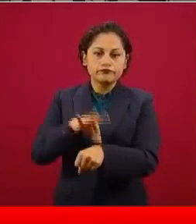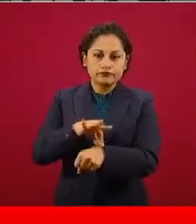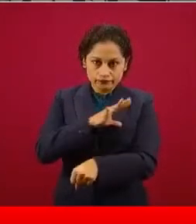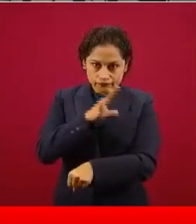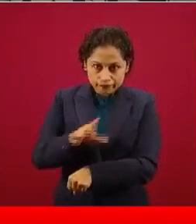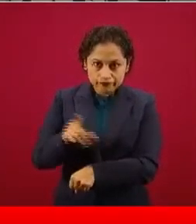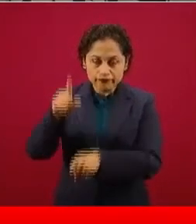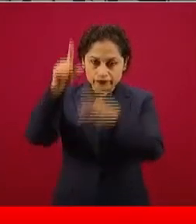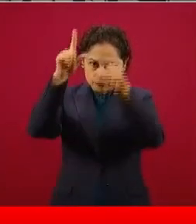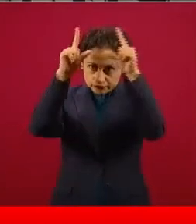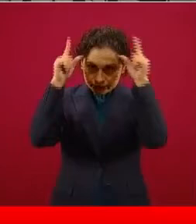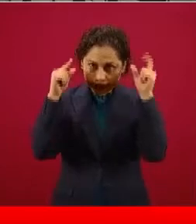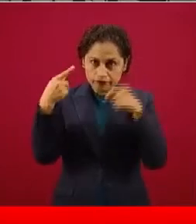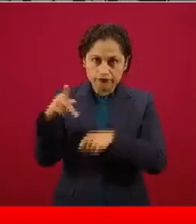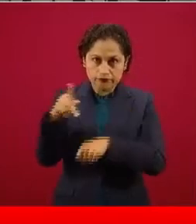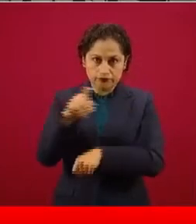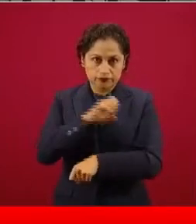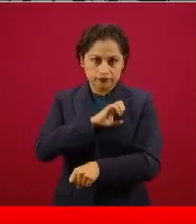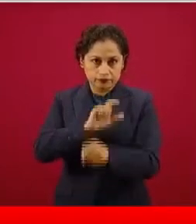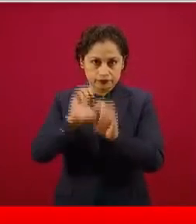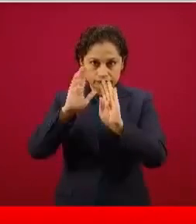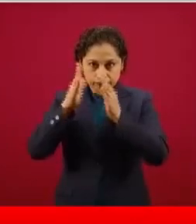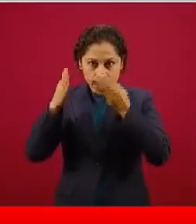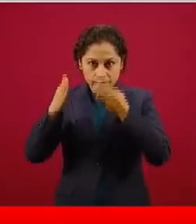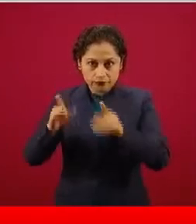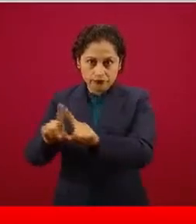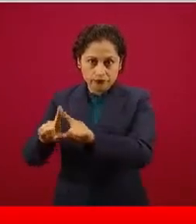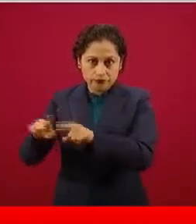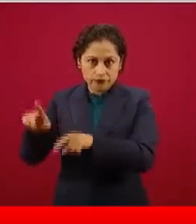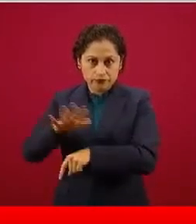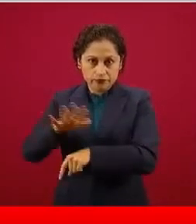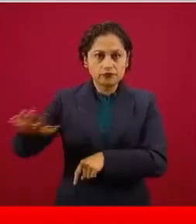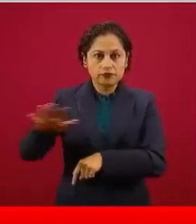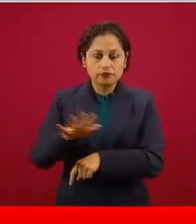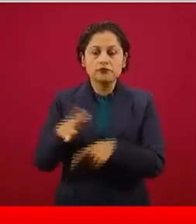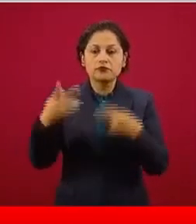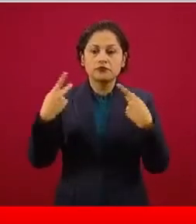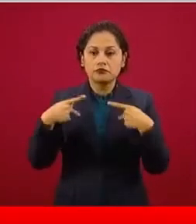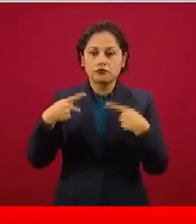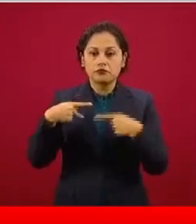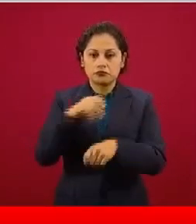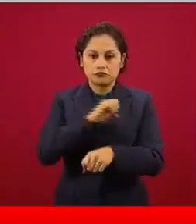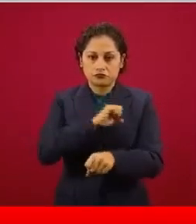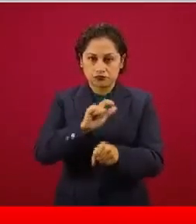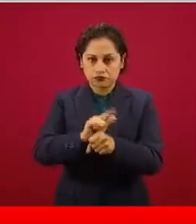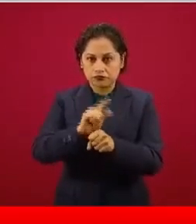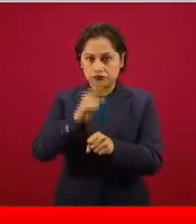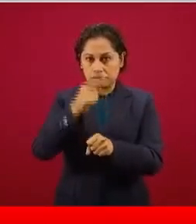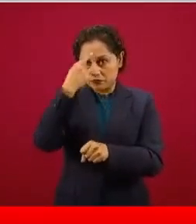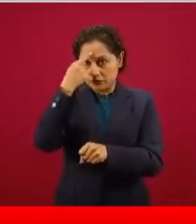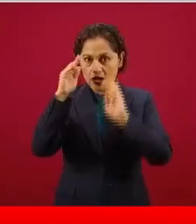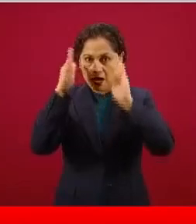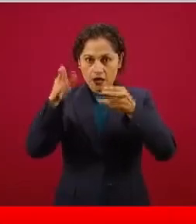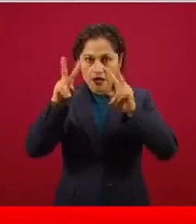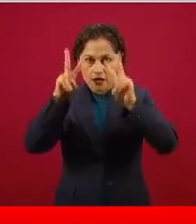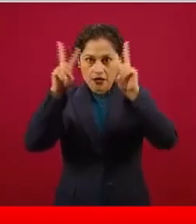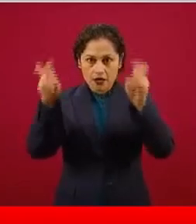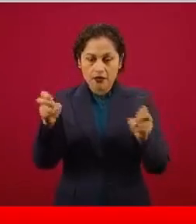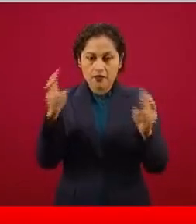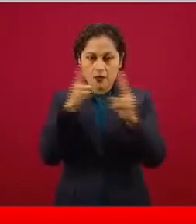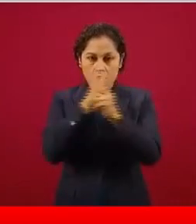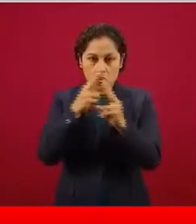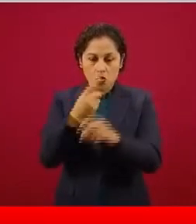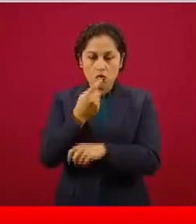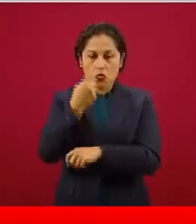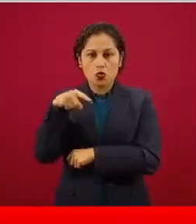enfermeras especialistas, enfermeras generales y personal de inhaloterapia. Para ello hemos hecho una importante convocatoria